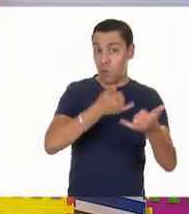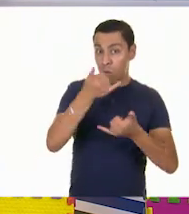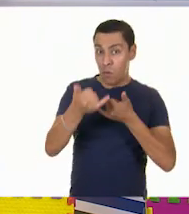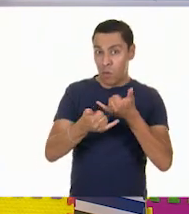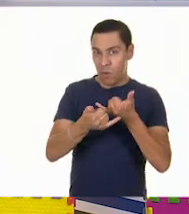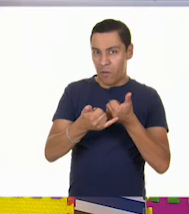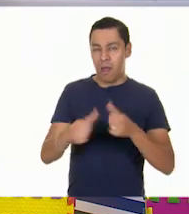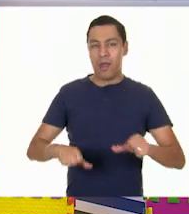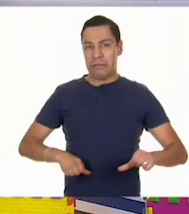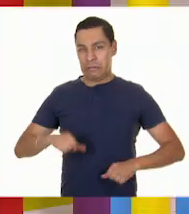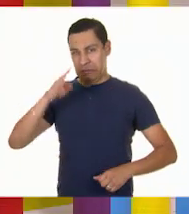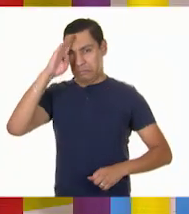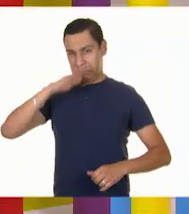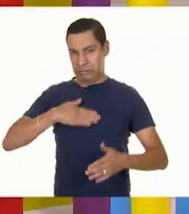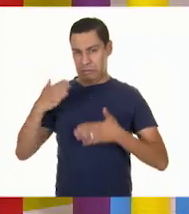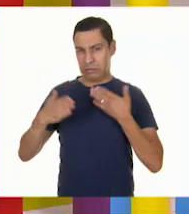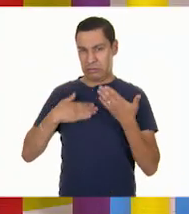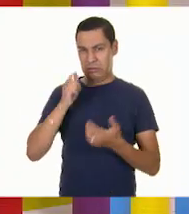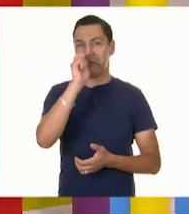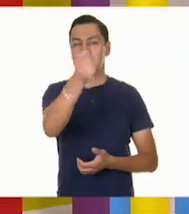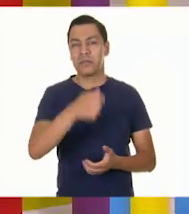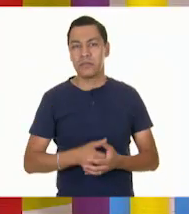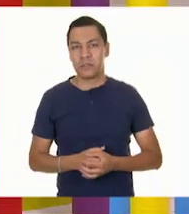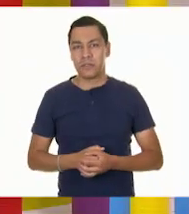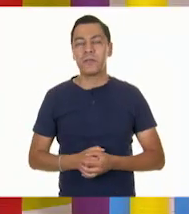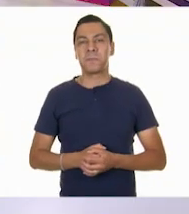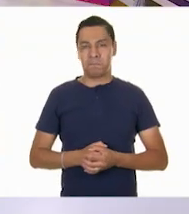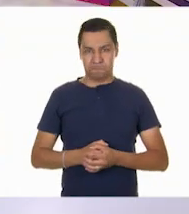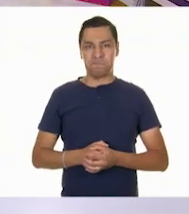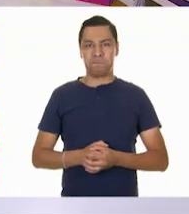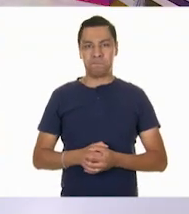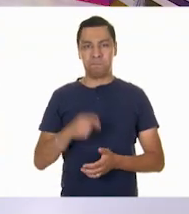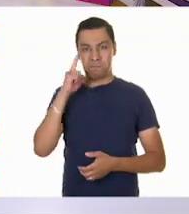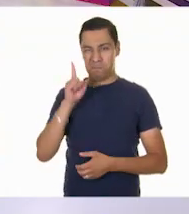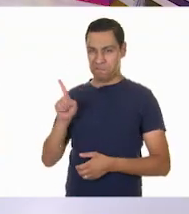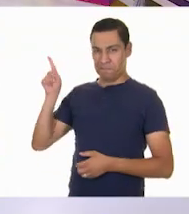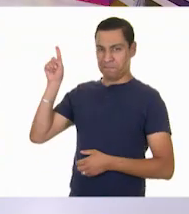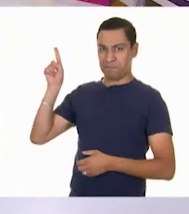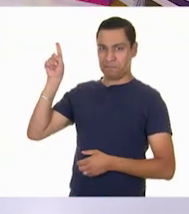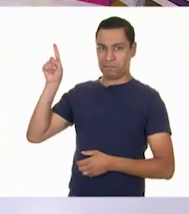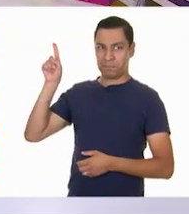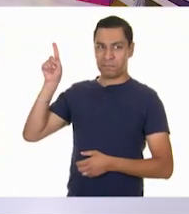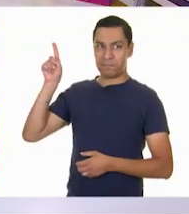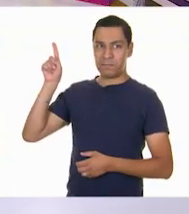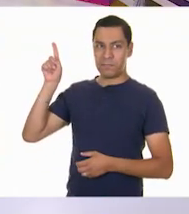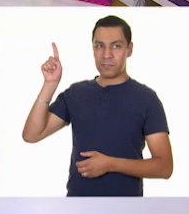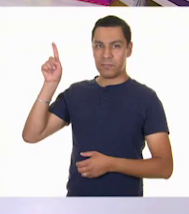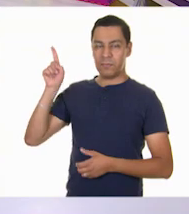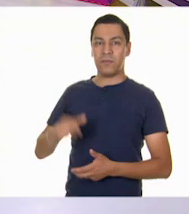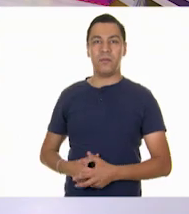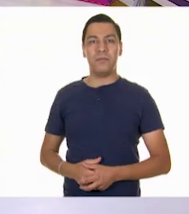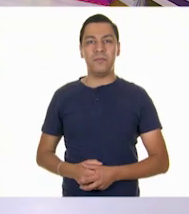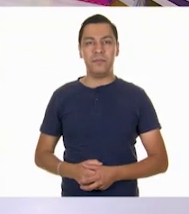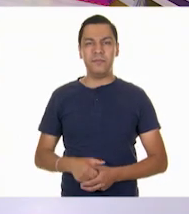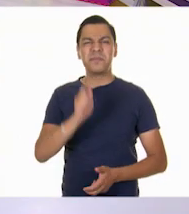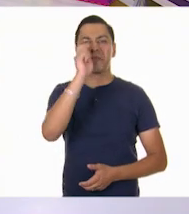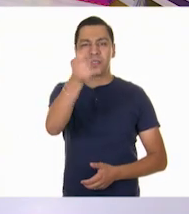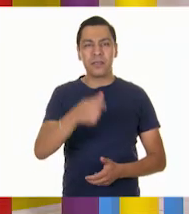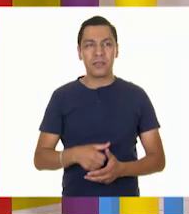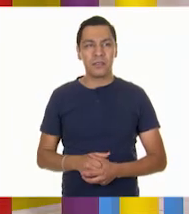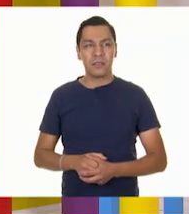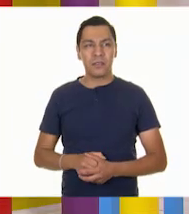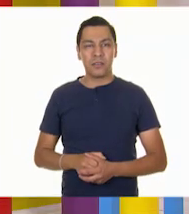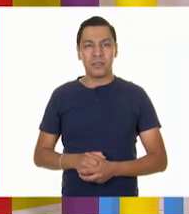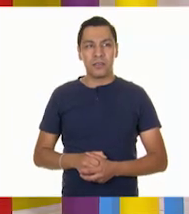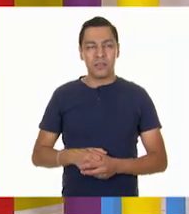actividad retreativa? Vamos a hacerlo de la siguiente forma. Mira, Pepe, aquí atrás lo que tengo. ¿Te gusta? Son unos papalotes.